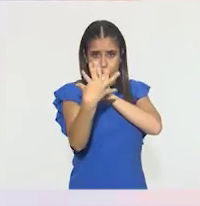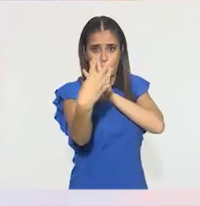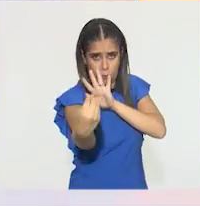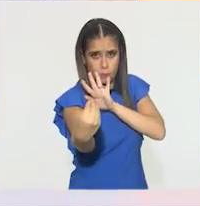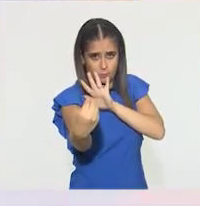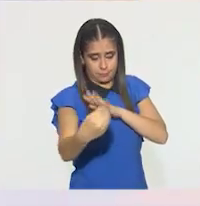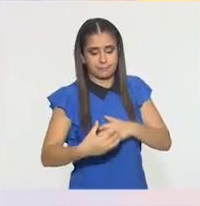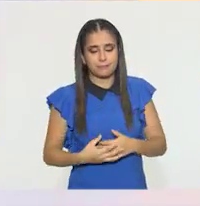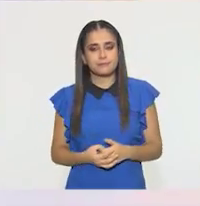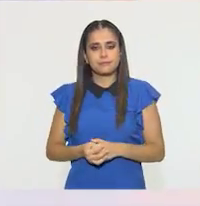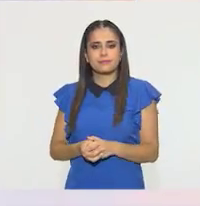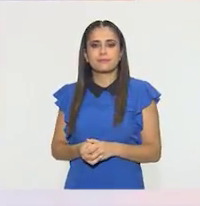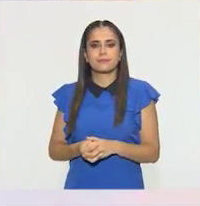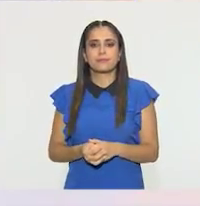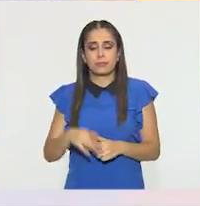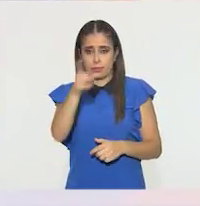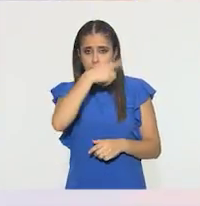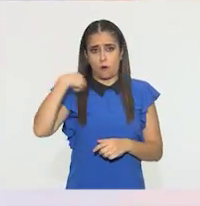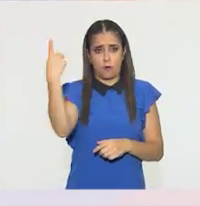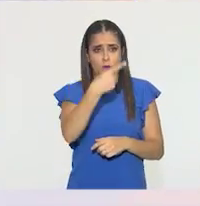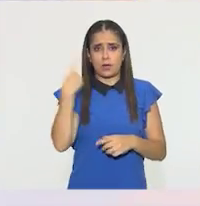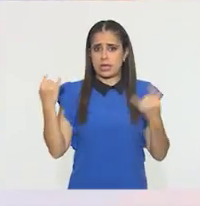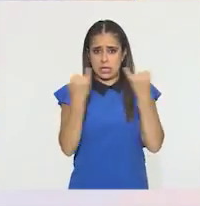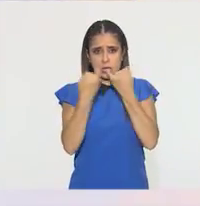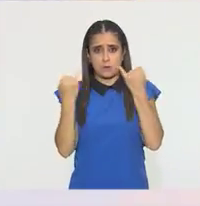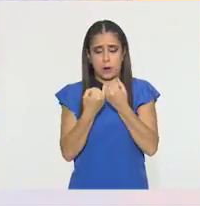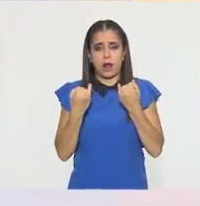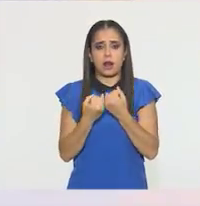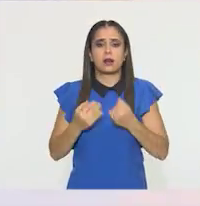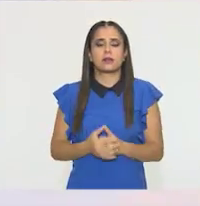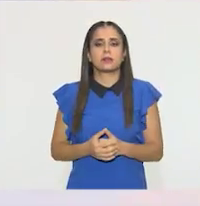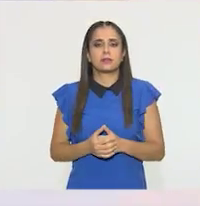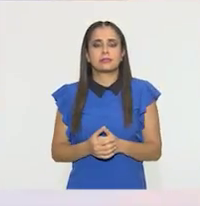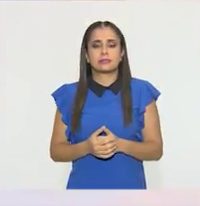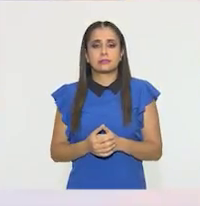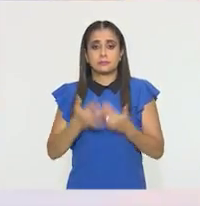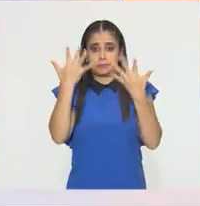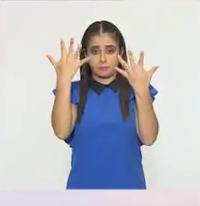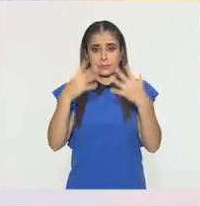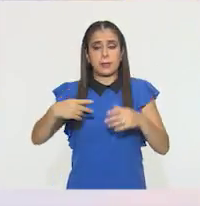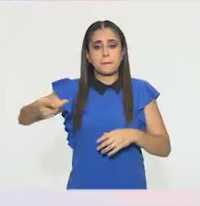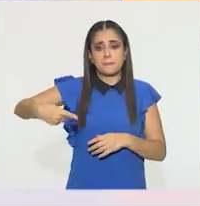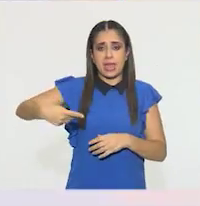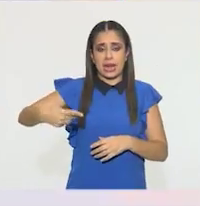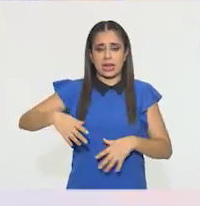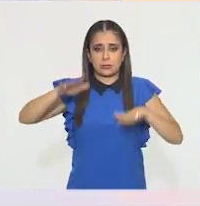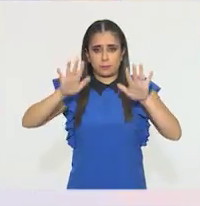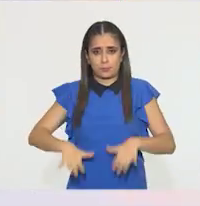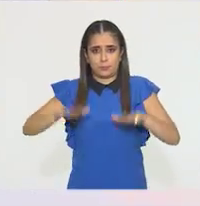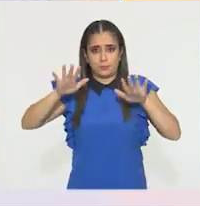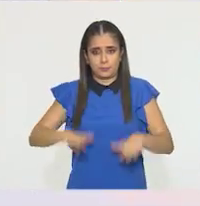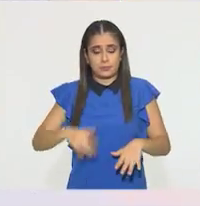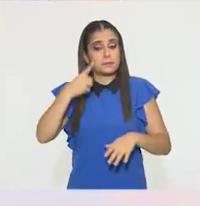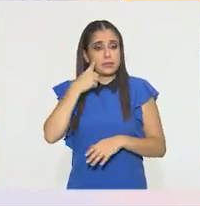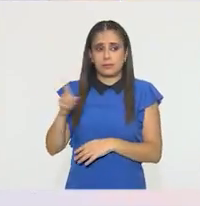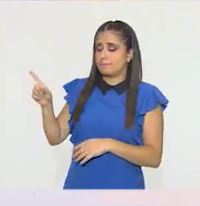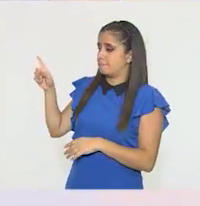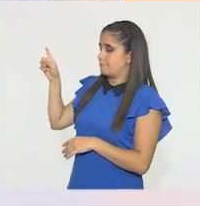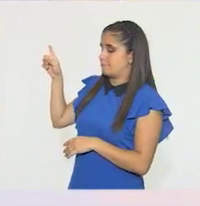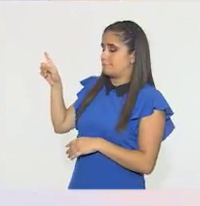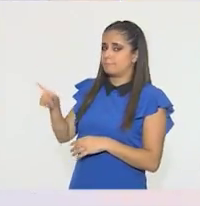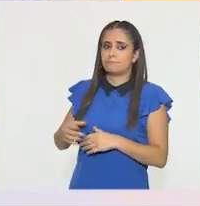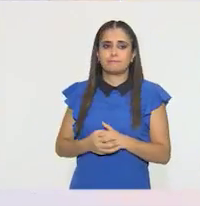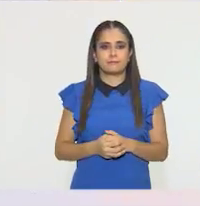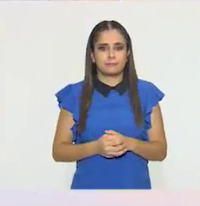sigo. Todos al mismo tiempo. Todo mundo aplaude. Voy a golpear mis piernas y aplaude. Comienzo. Todo